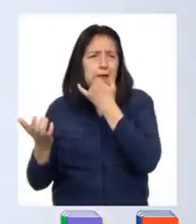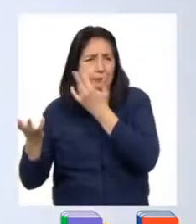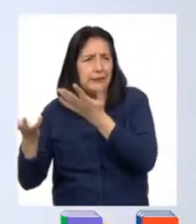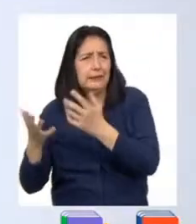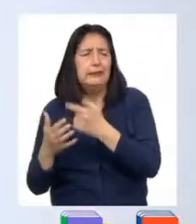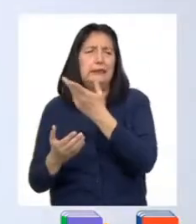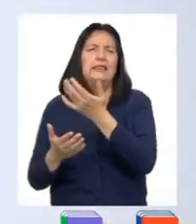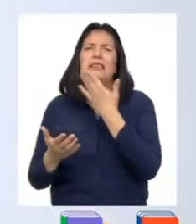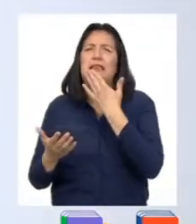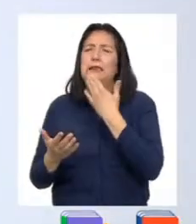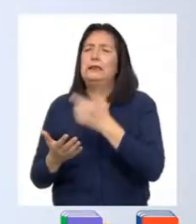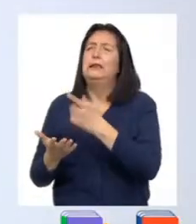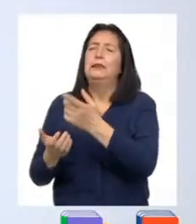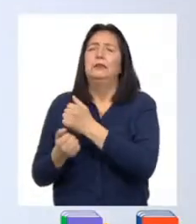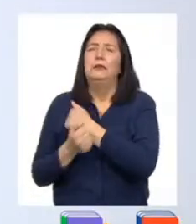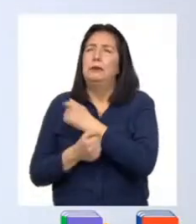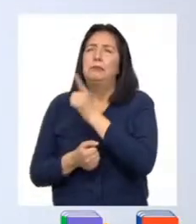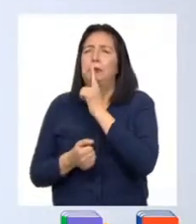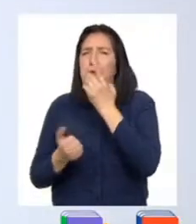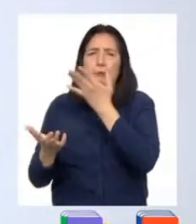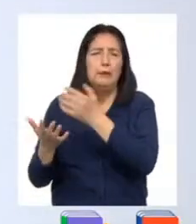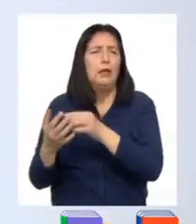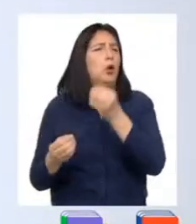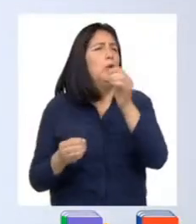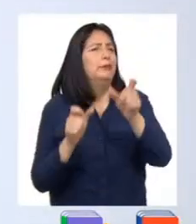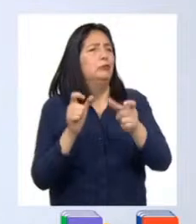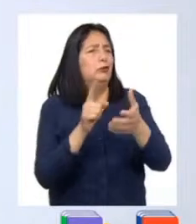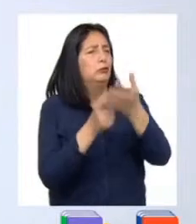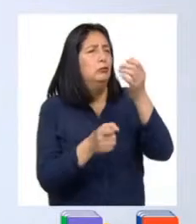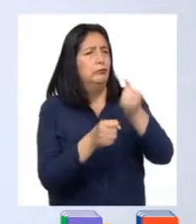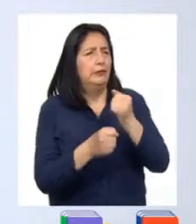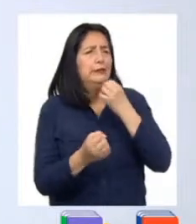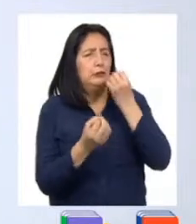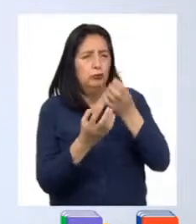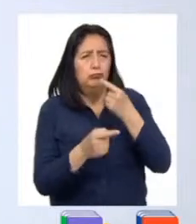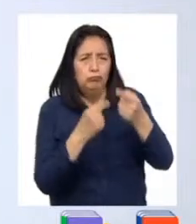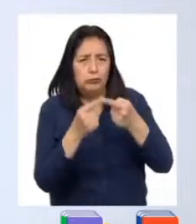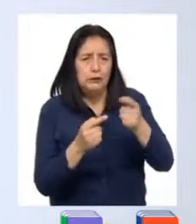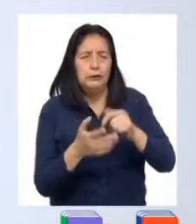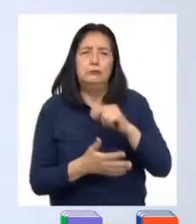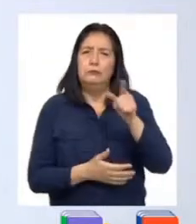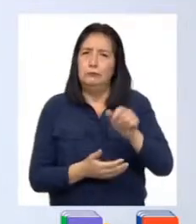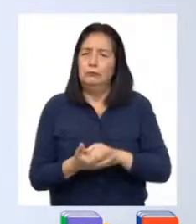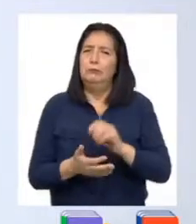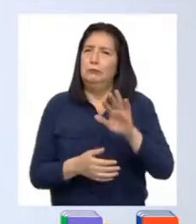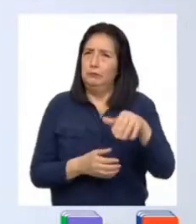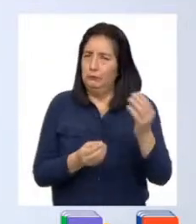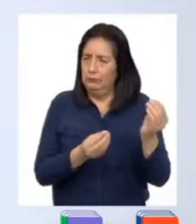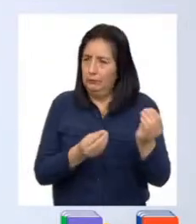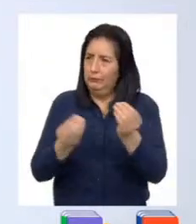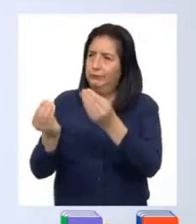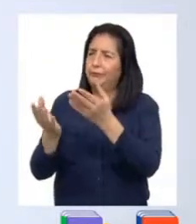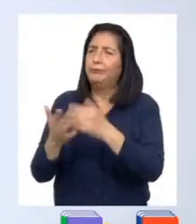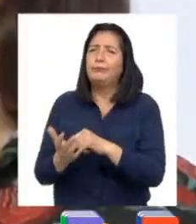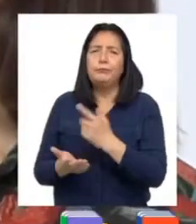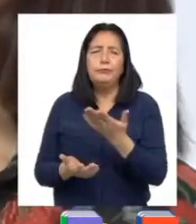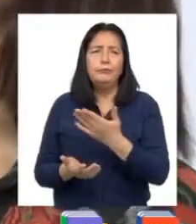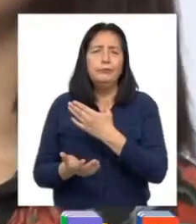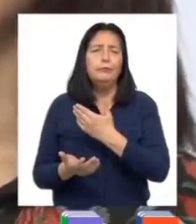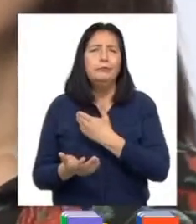a nuestros seres queridos o personas de confianza, para luego reportar los hechos ante las autoridades.